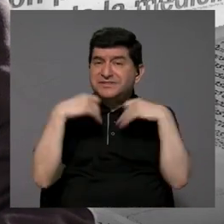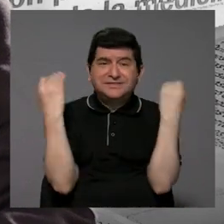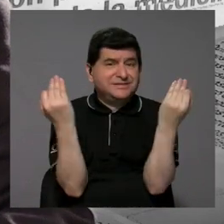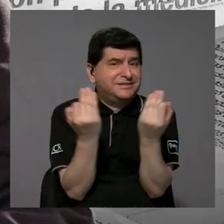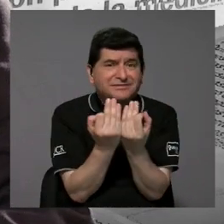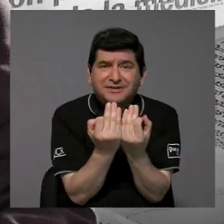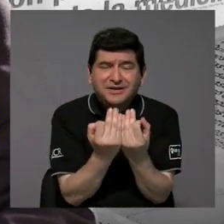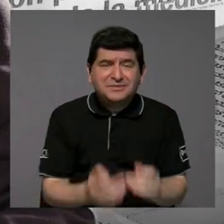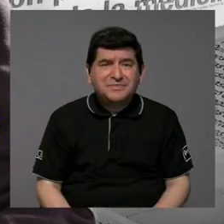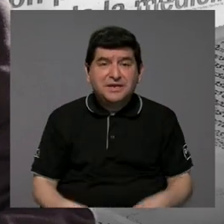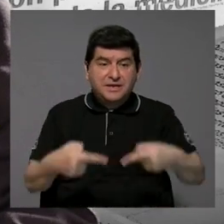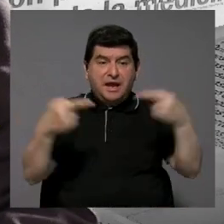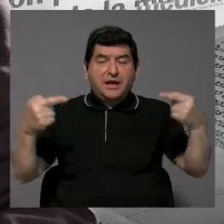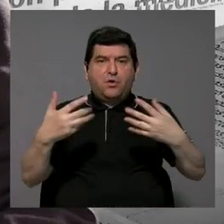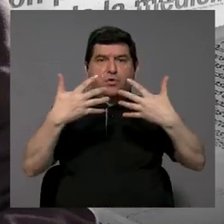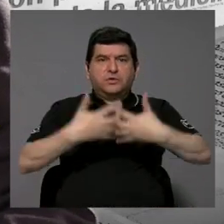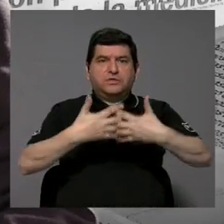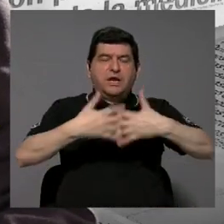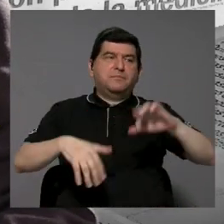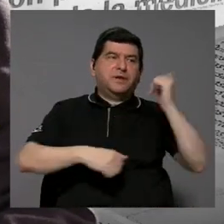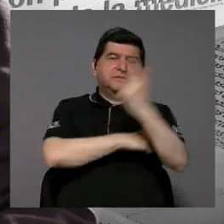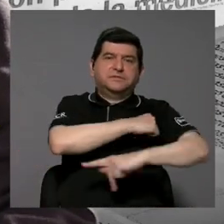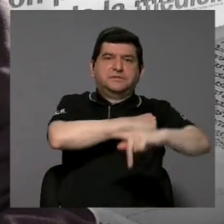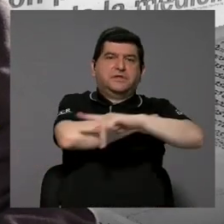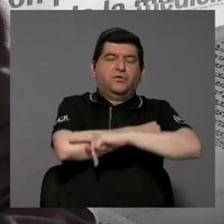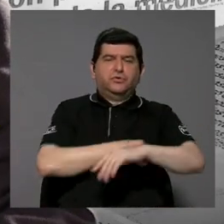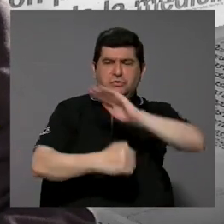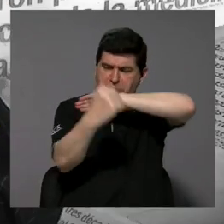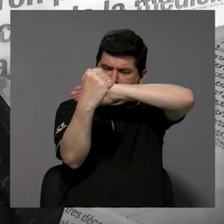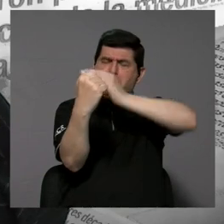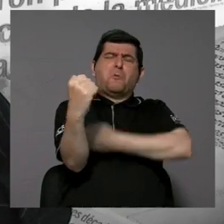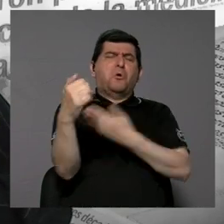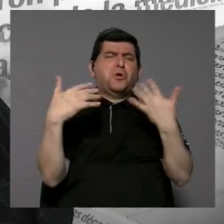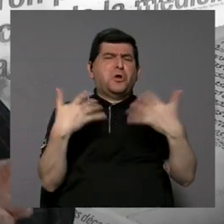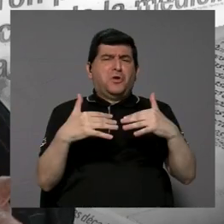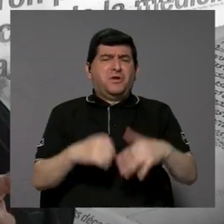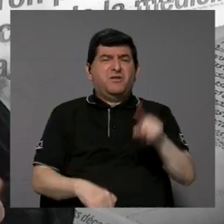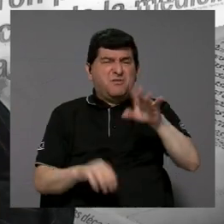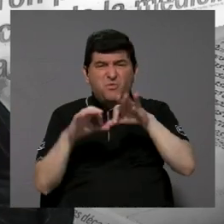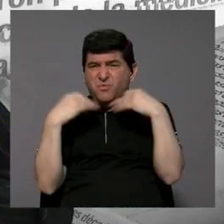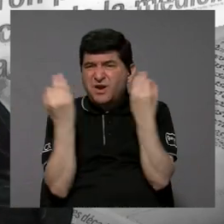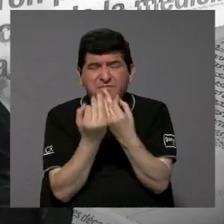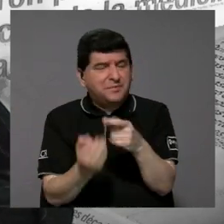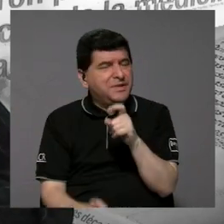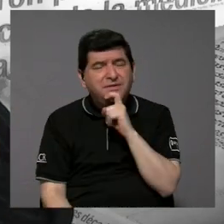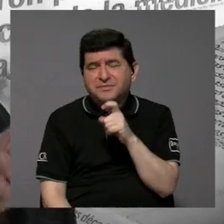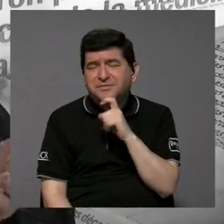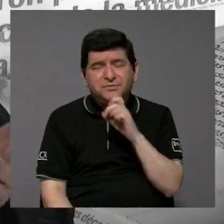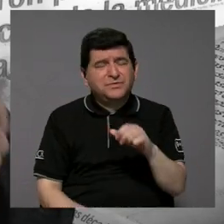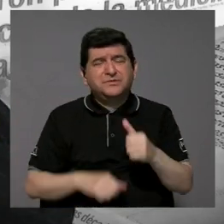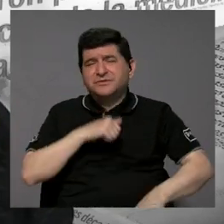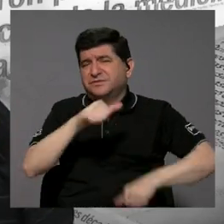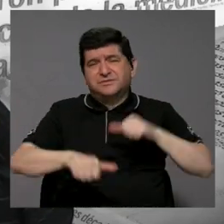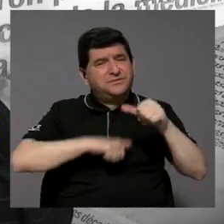empresas transnacionales, sumamente poderosas. Y aquí diríamos,